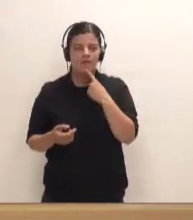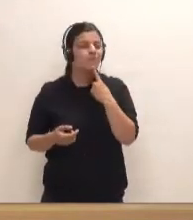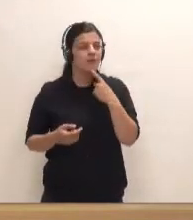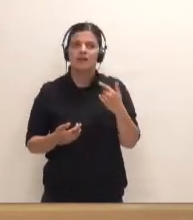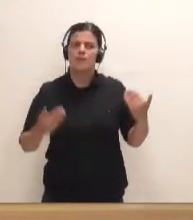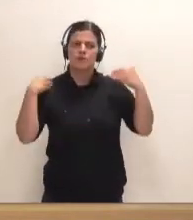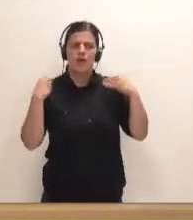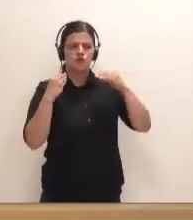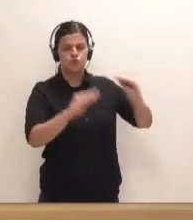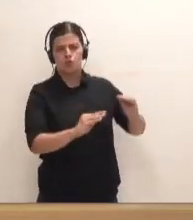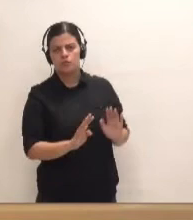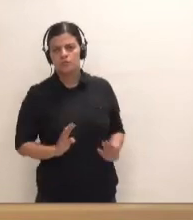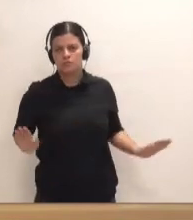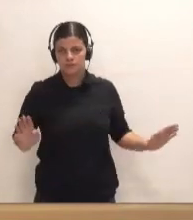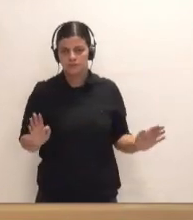permanentemente a mí.